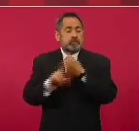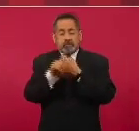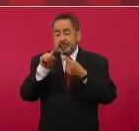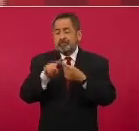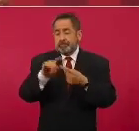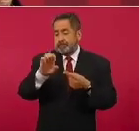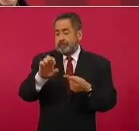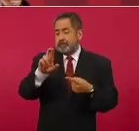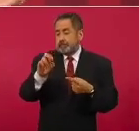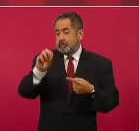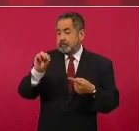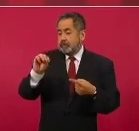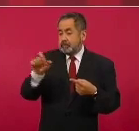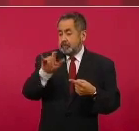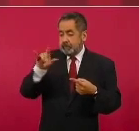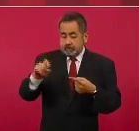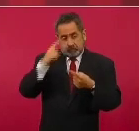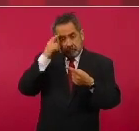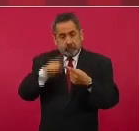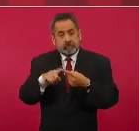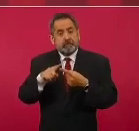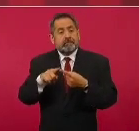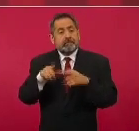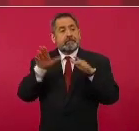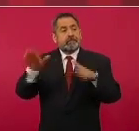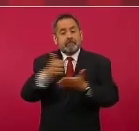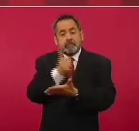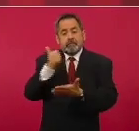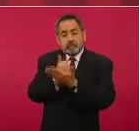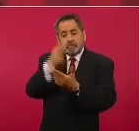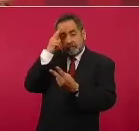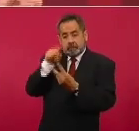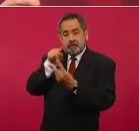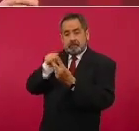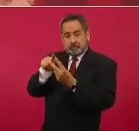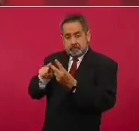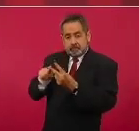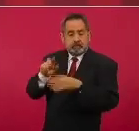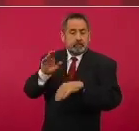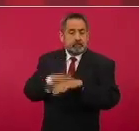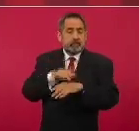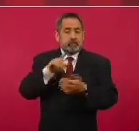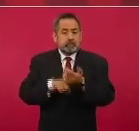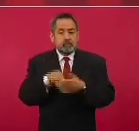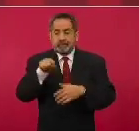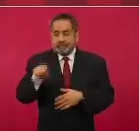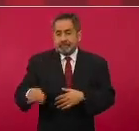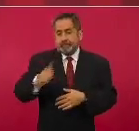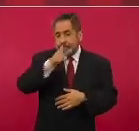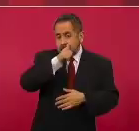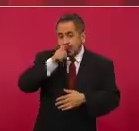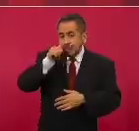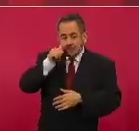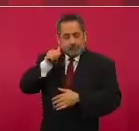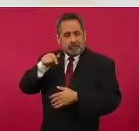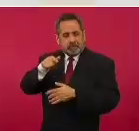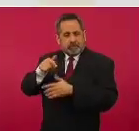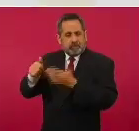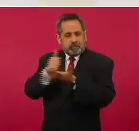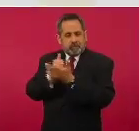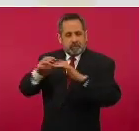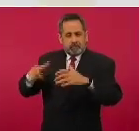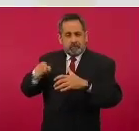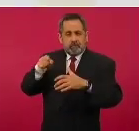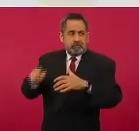consecuencia se concentró en el aeropuerto de la Ciudad de México porque el Benito Juárez es la base de operación de